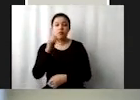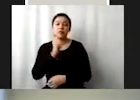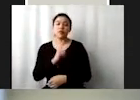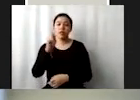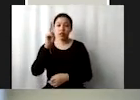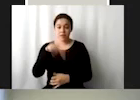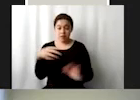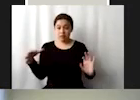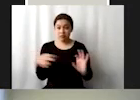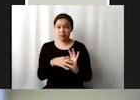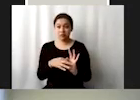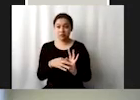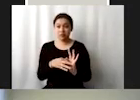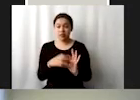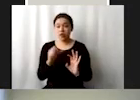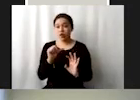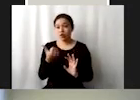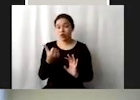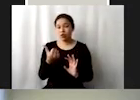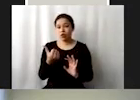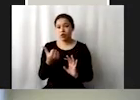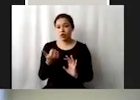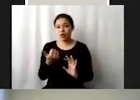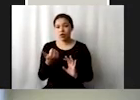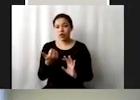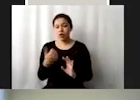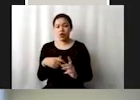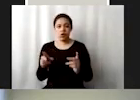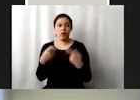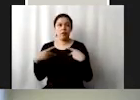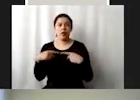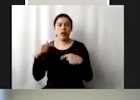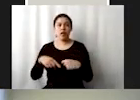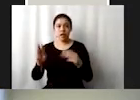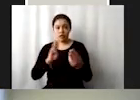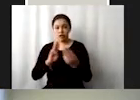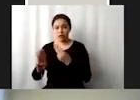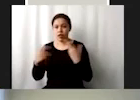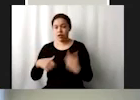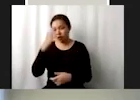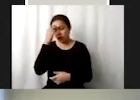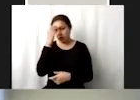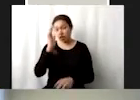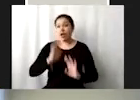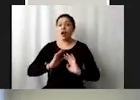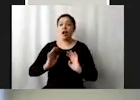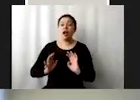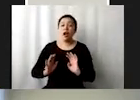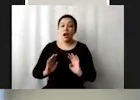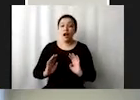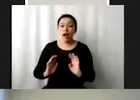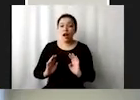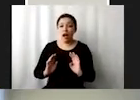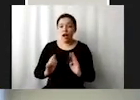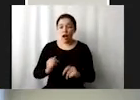que sufren otros hermanos nuestros de este planeta en ese momento ya estamos movilizados socialmente